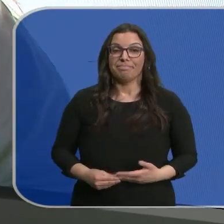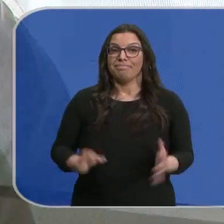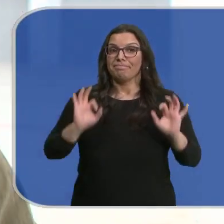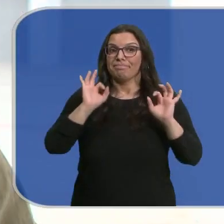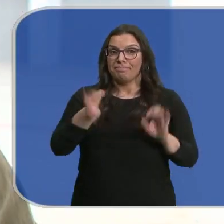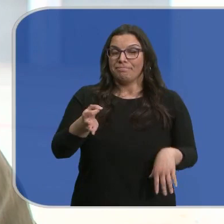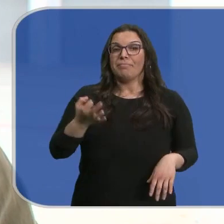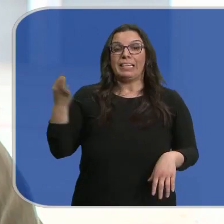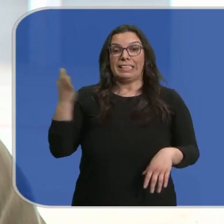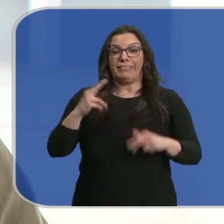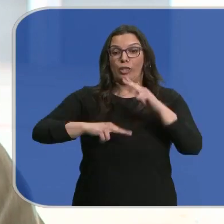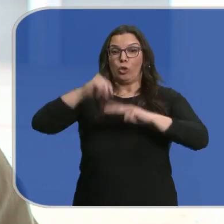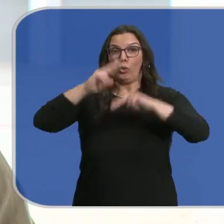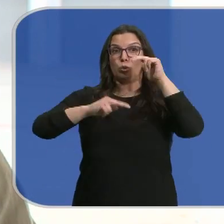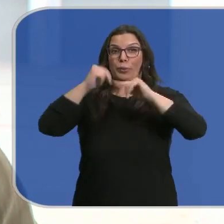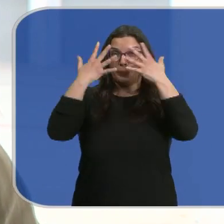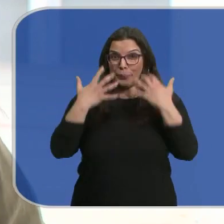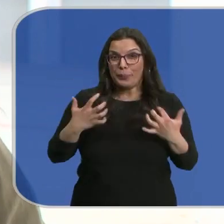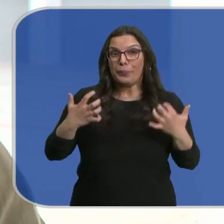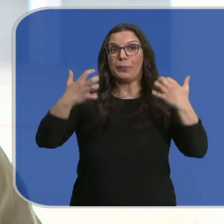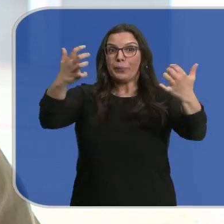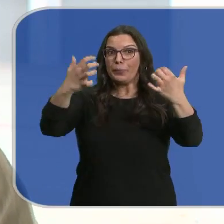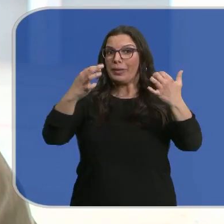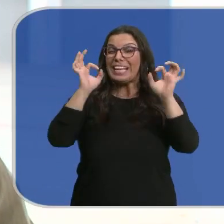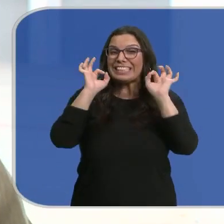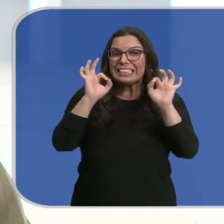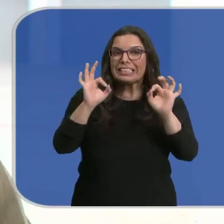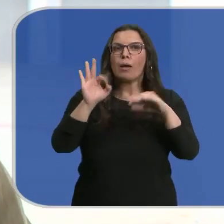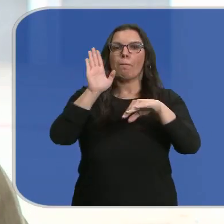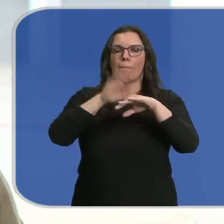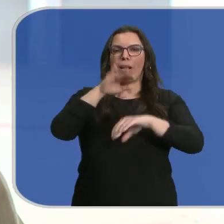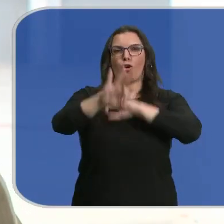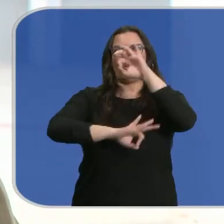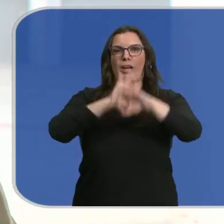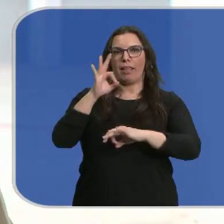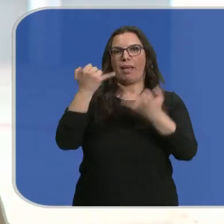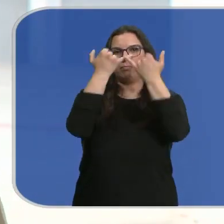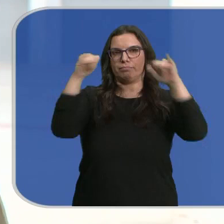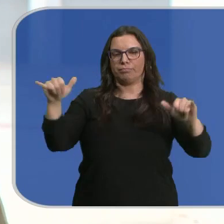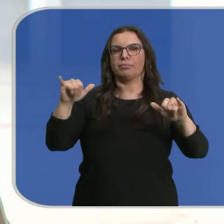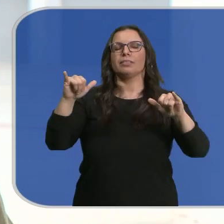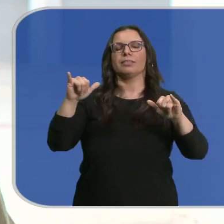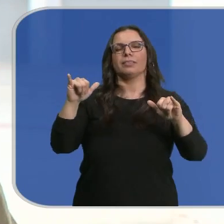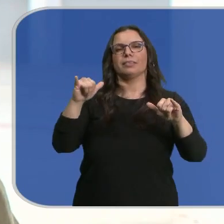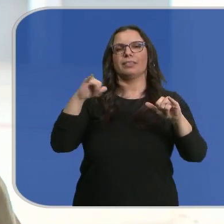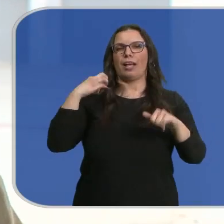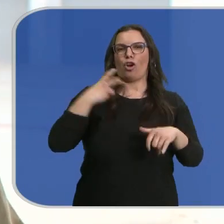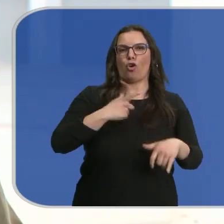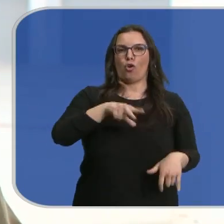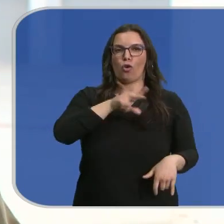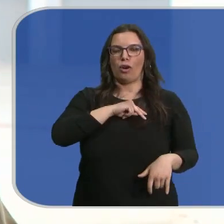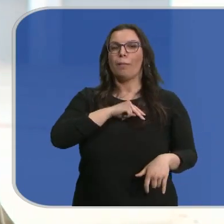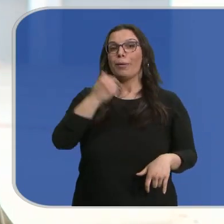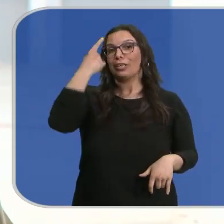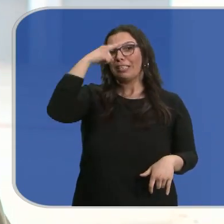Así es, se va a tener que construir un auditorio expresamente para acoger esa celebración de la fiesta del cine español, pero ya